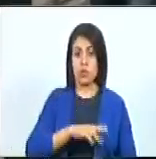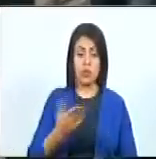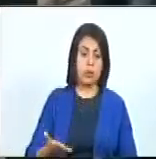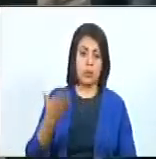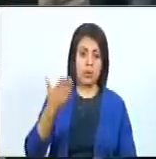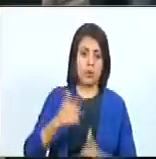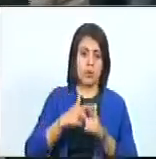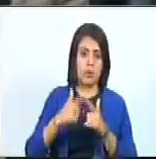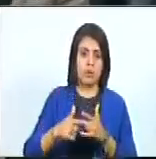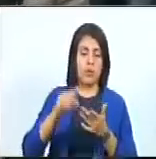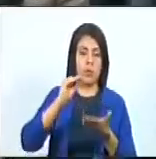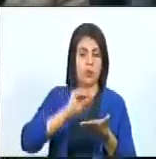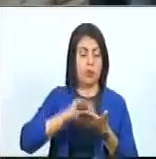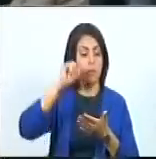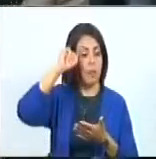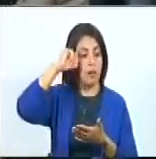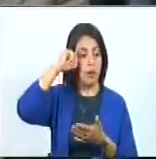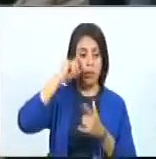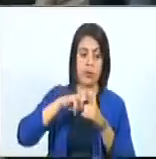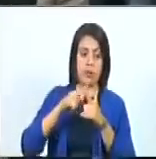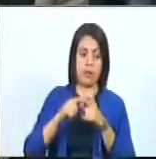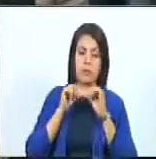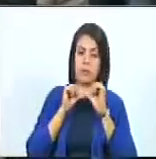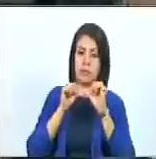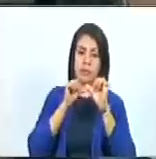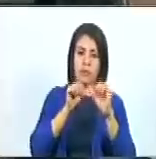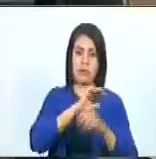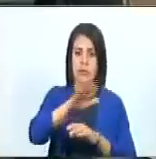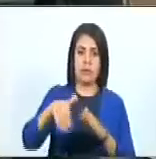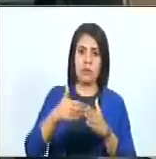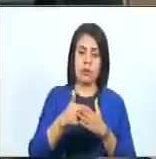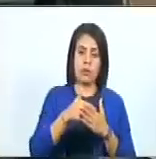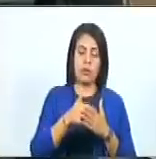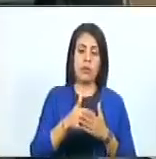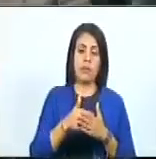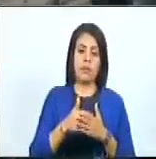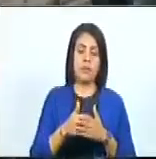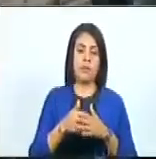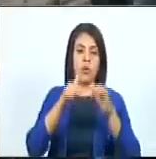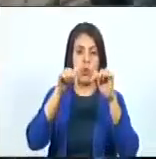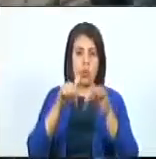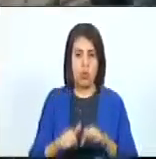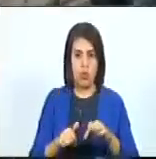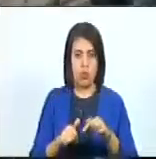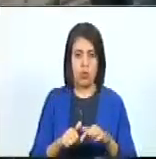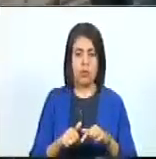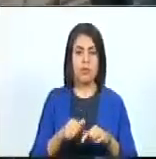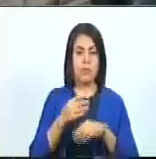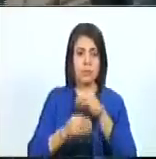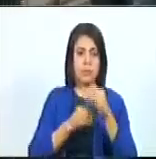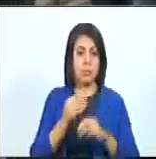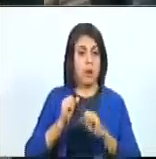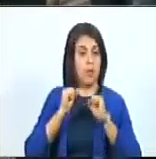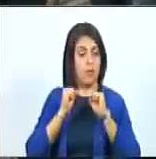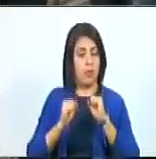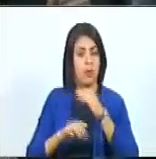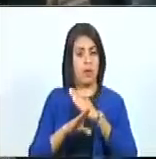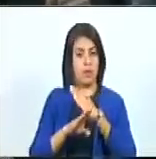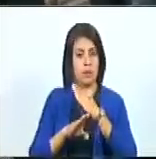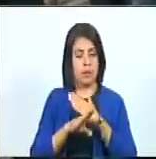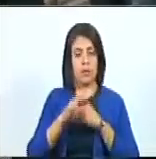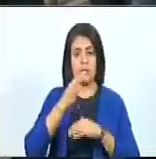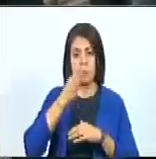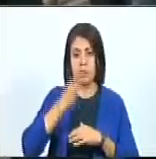importante recordar de manera permanente toda esta gesta que hoy está más vigente que nunca. la